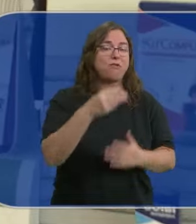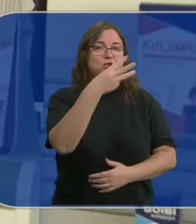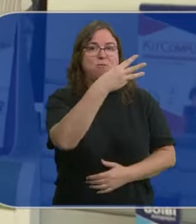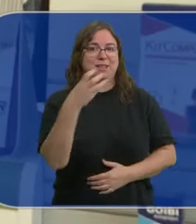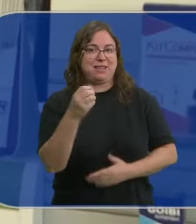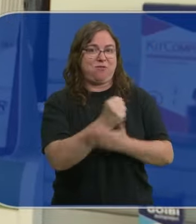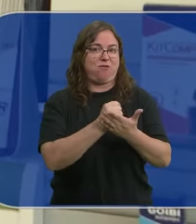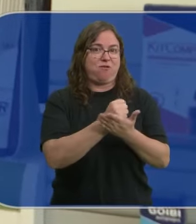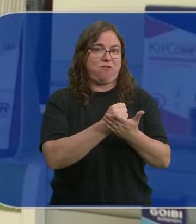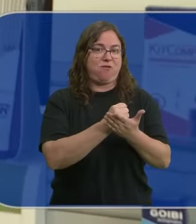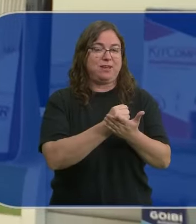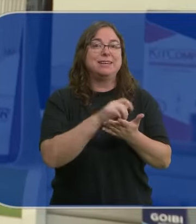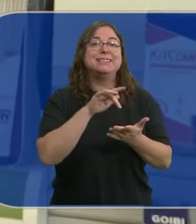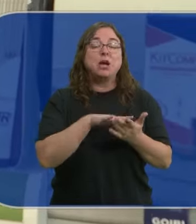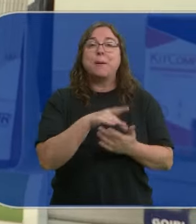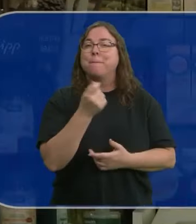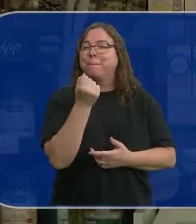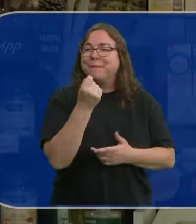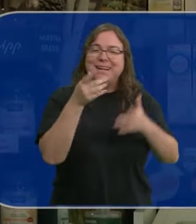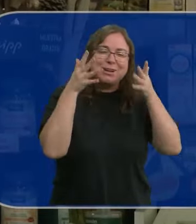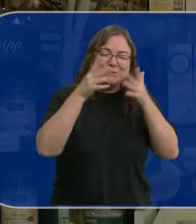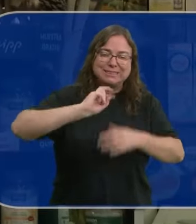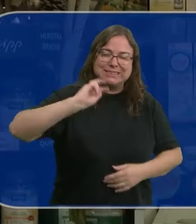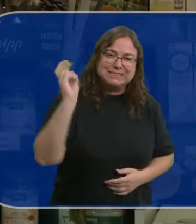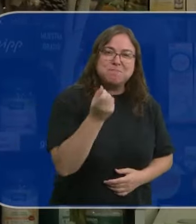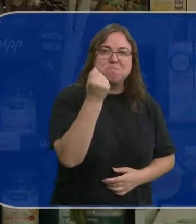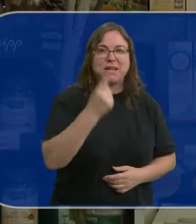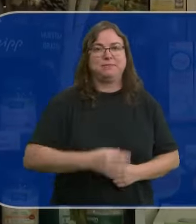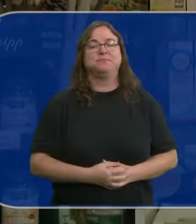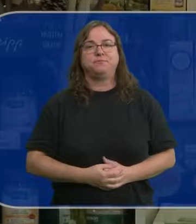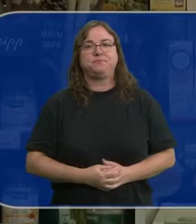farmacéuticos que brindan miles de consejos sanitarios.